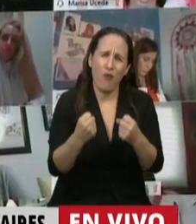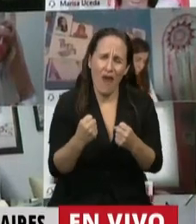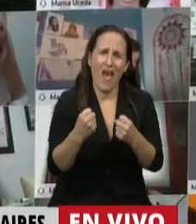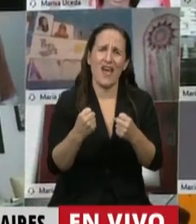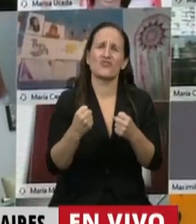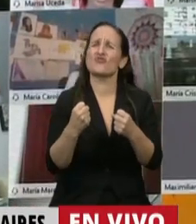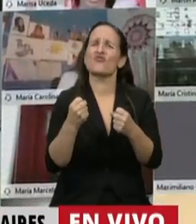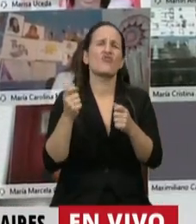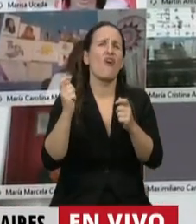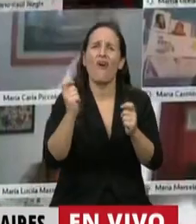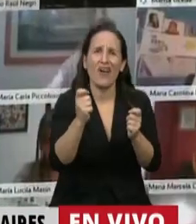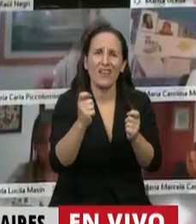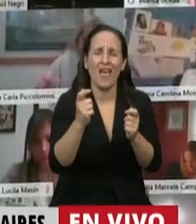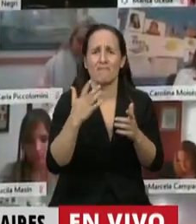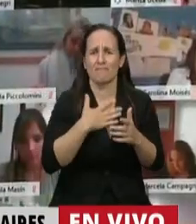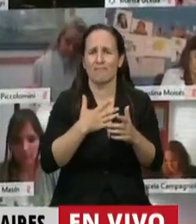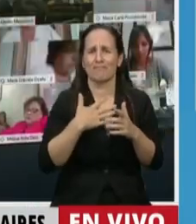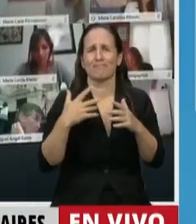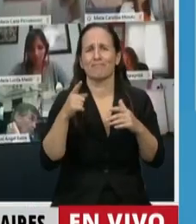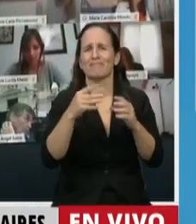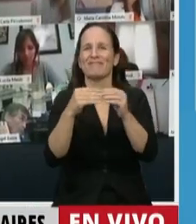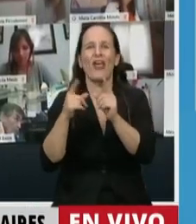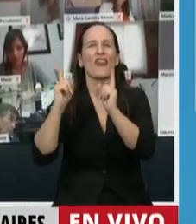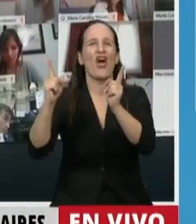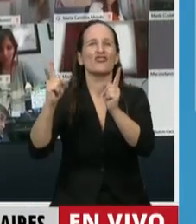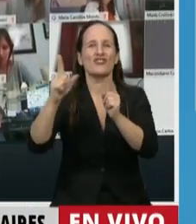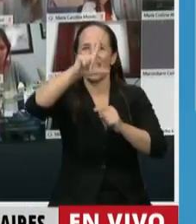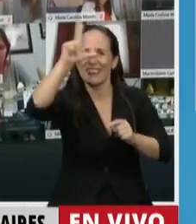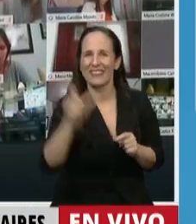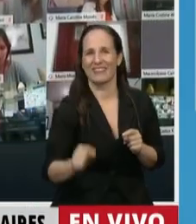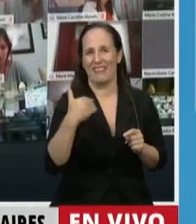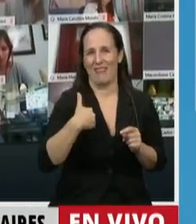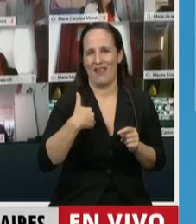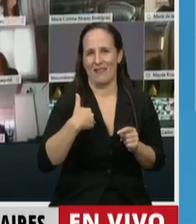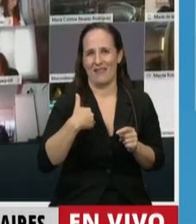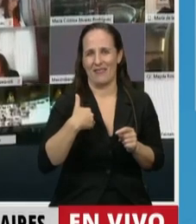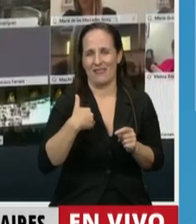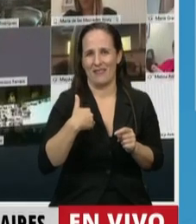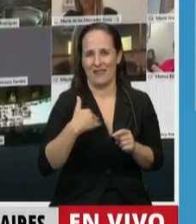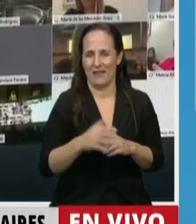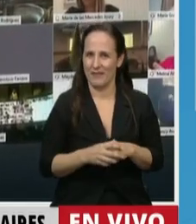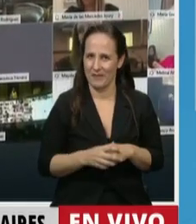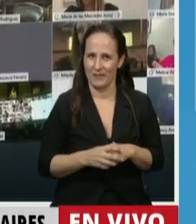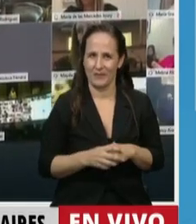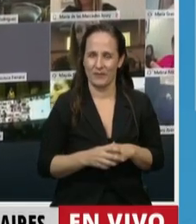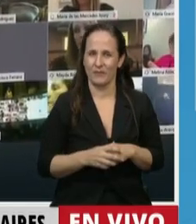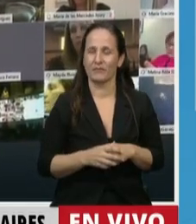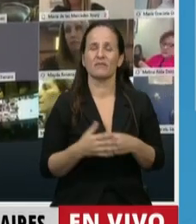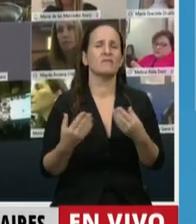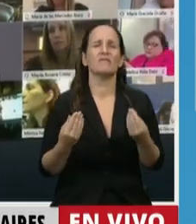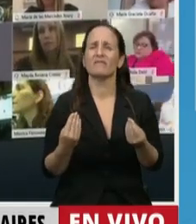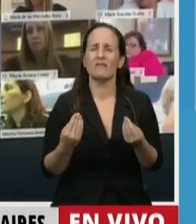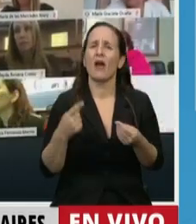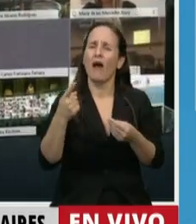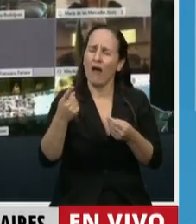están llevando adelante mis compañeras y compañeros docentes de todo el país a los